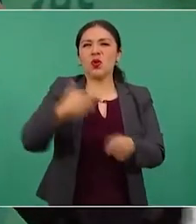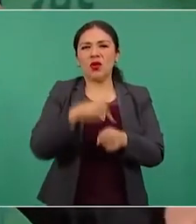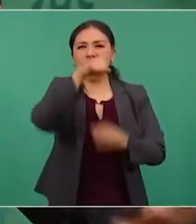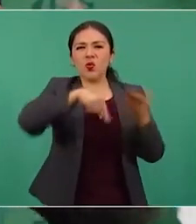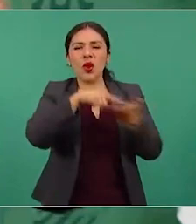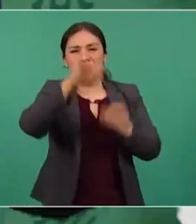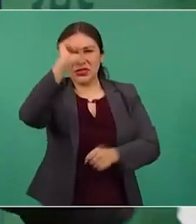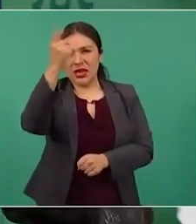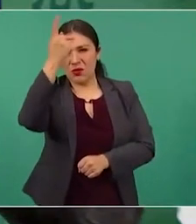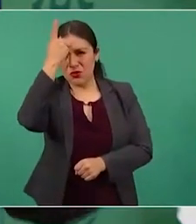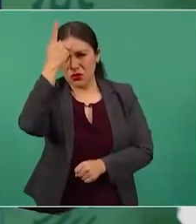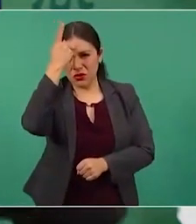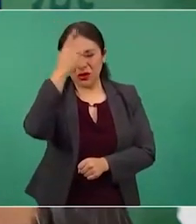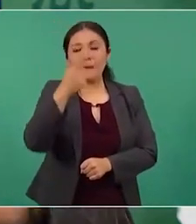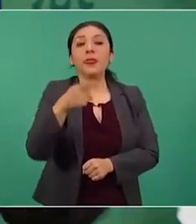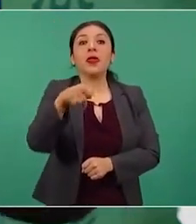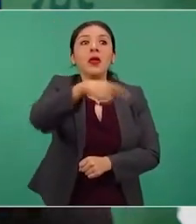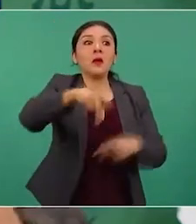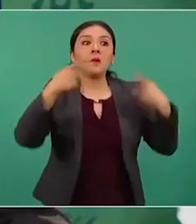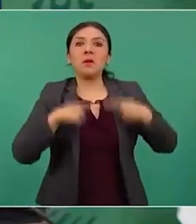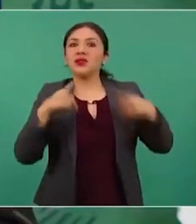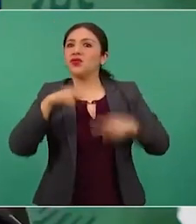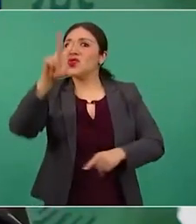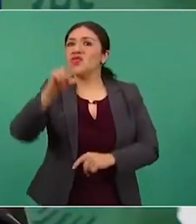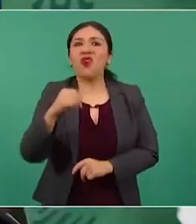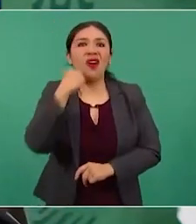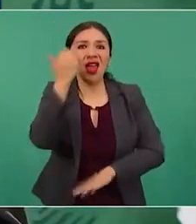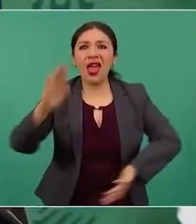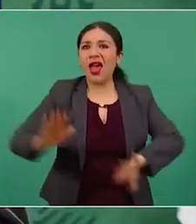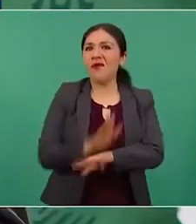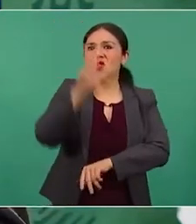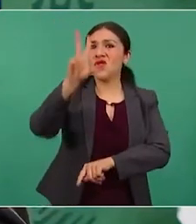a los que no querían los cambios.